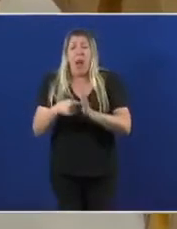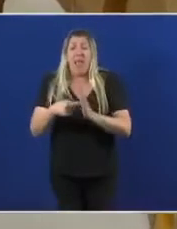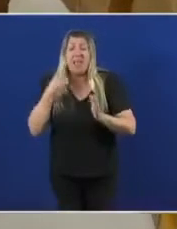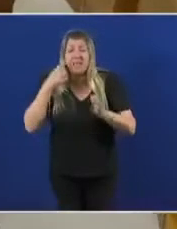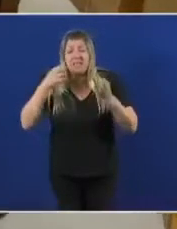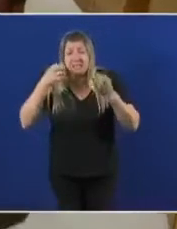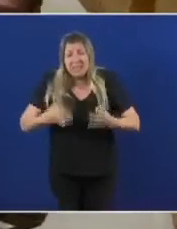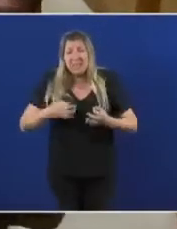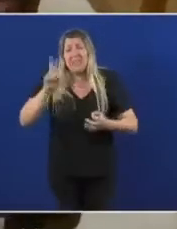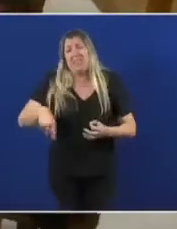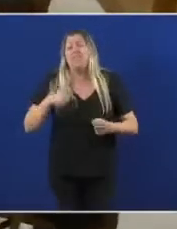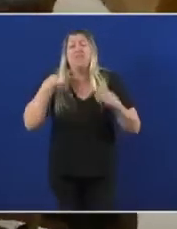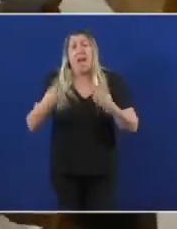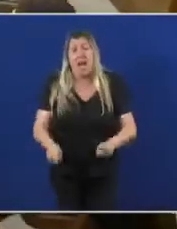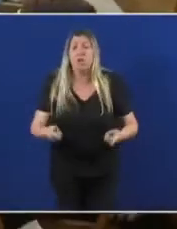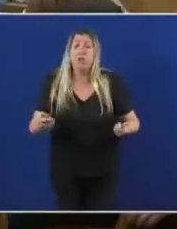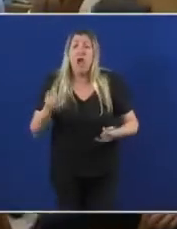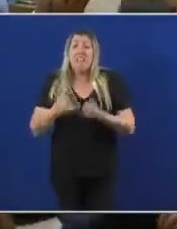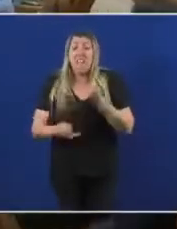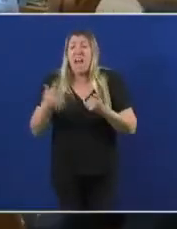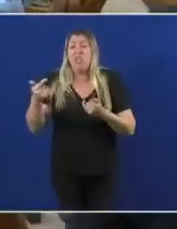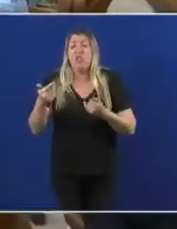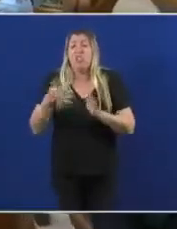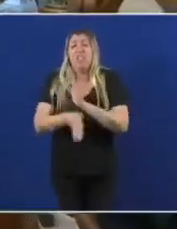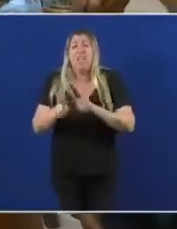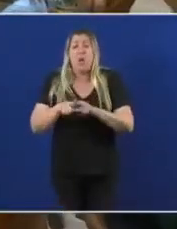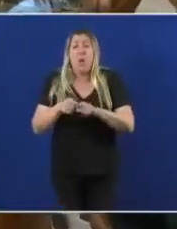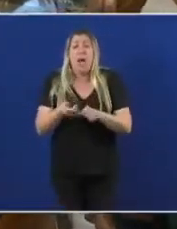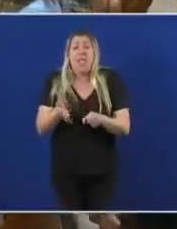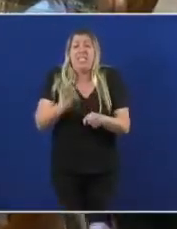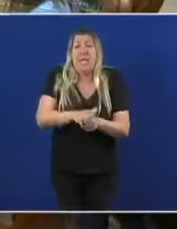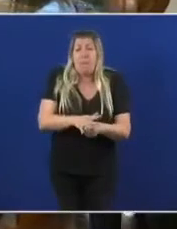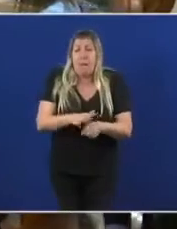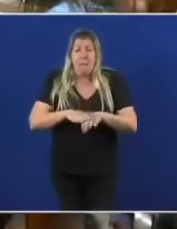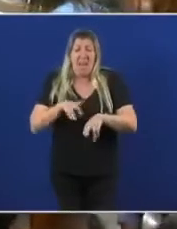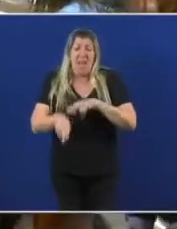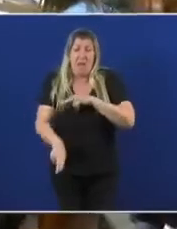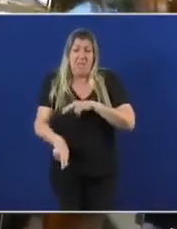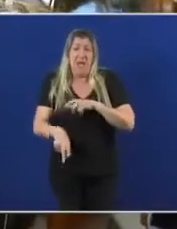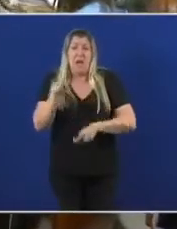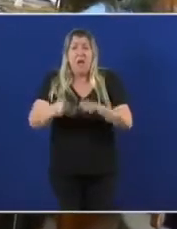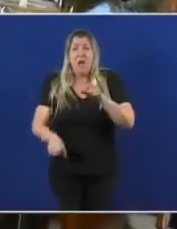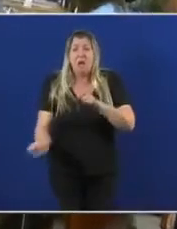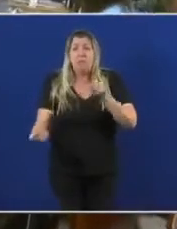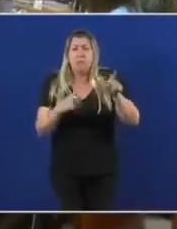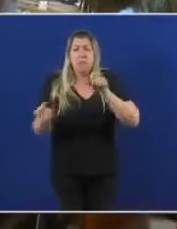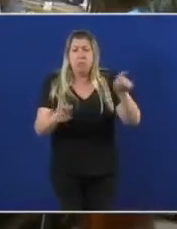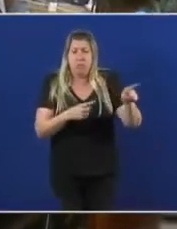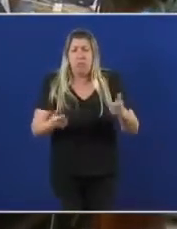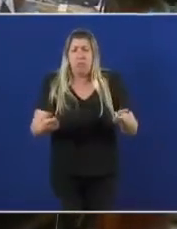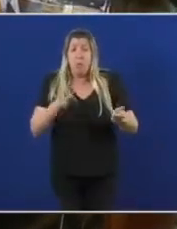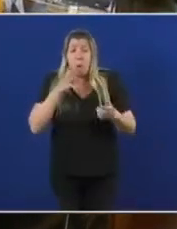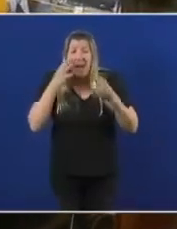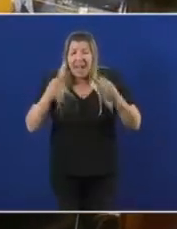unha tirita a sangría de mozos e mozas que temos na emigración porque é un grave problema para Galiza